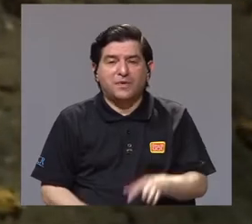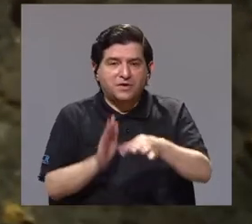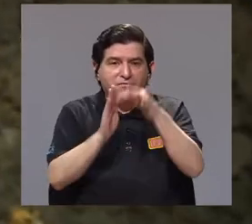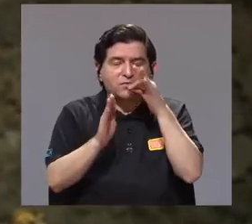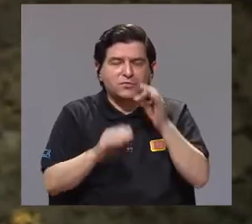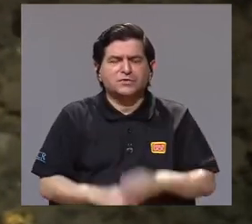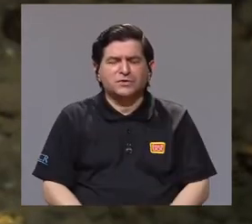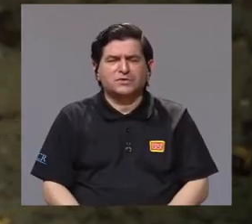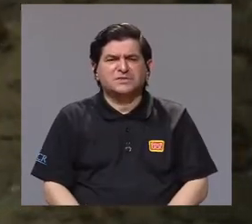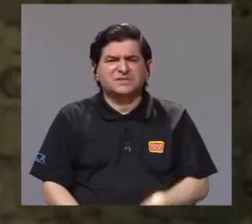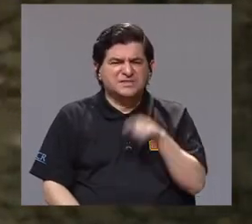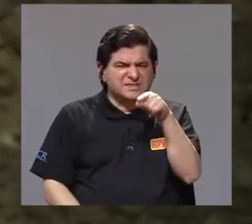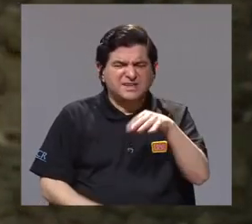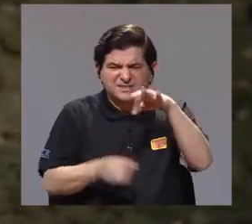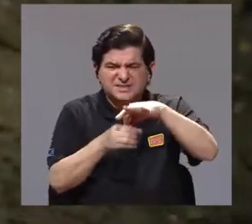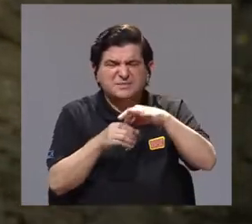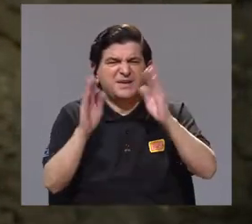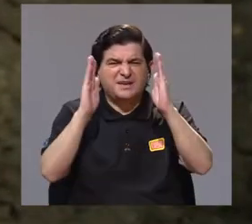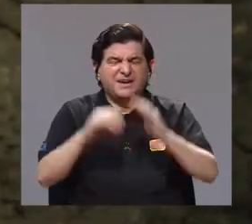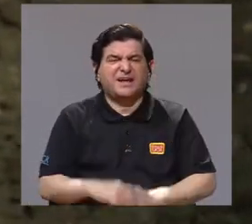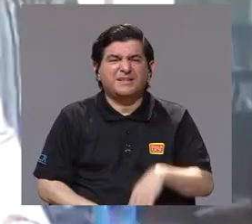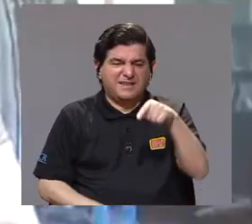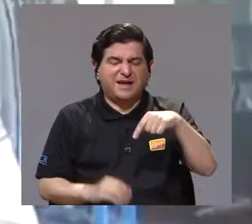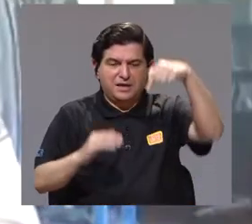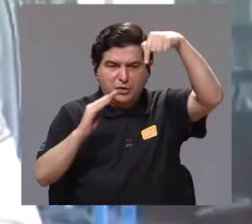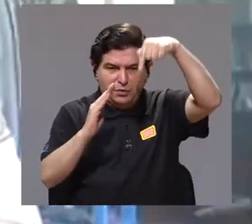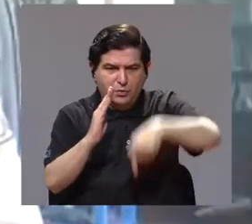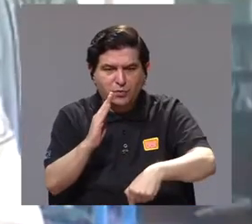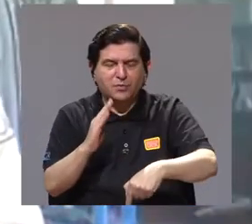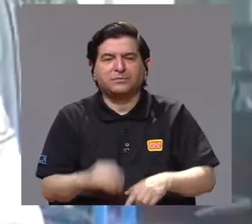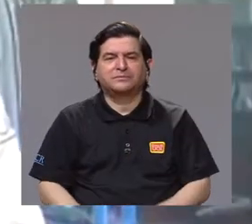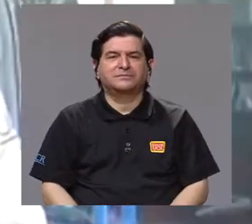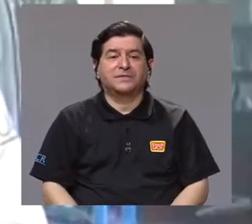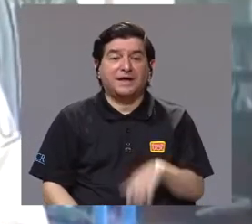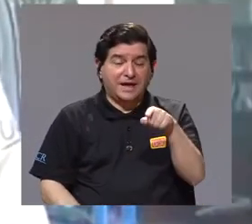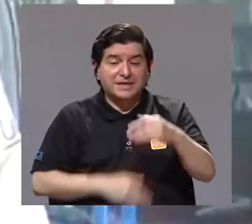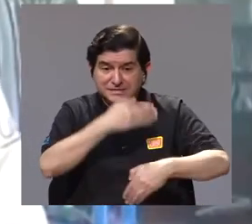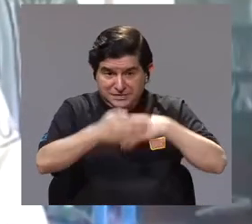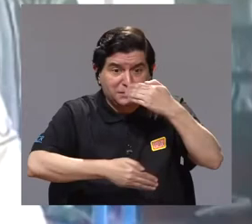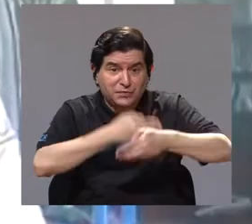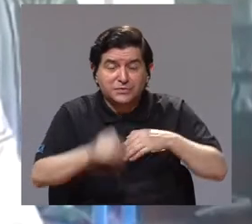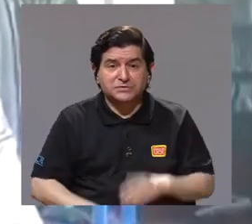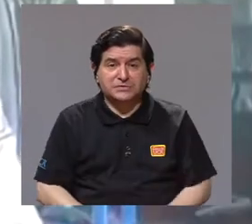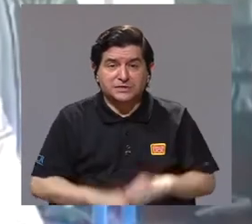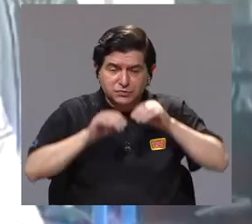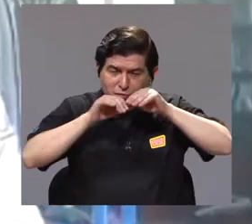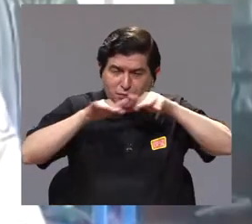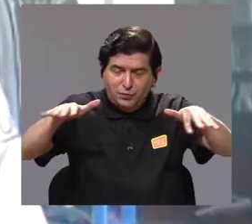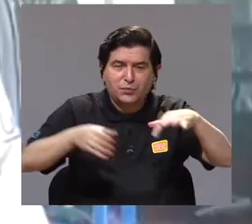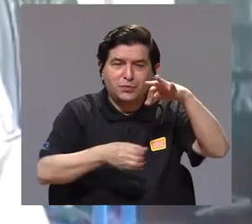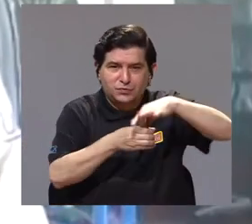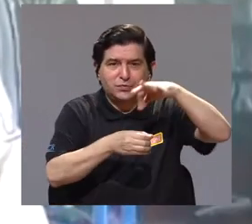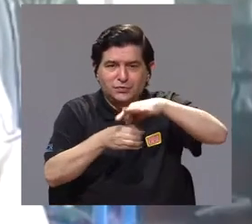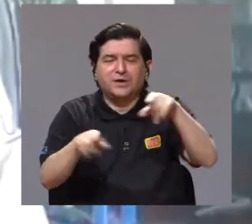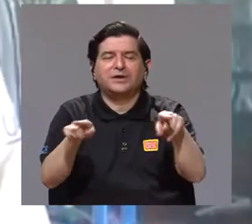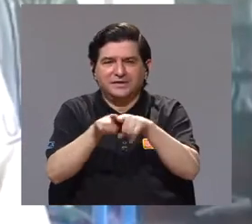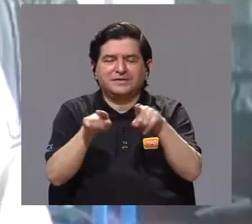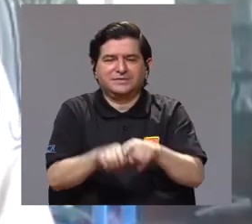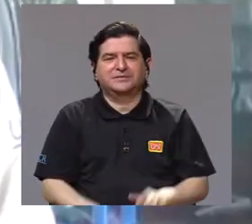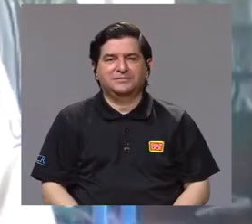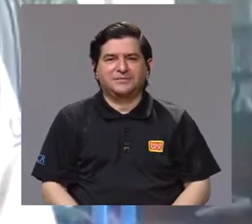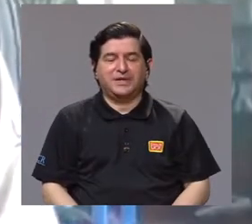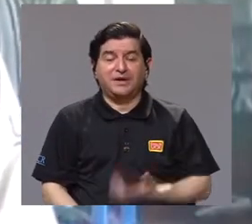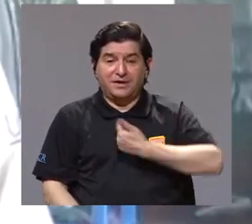fruto y si la semilla es muy grande la dejan caer donde ellos se comieron el fruto. Ese servicio de dispersar semillas también en muchas